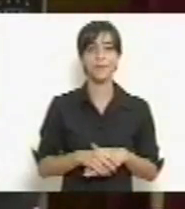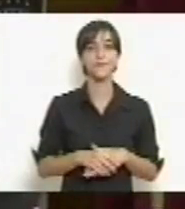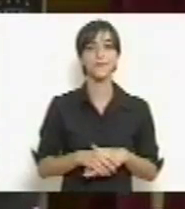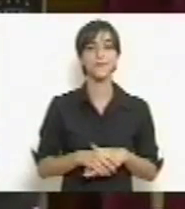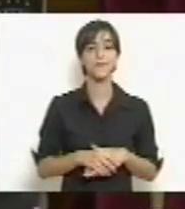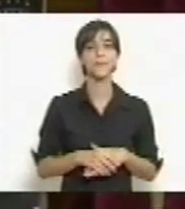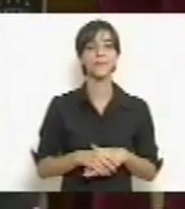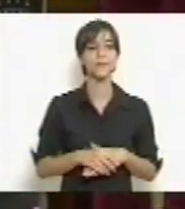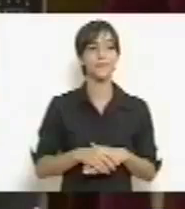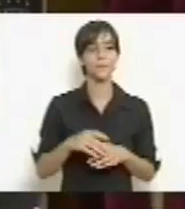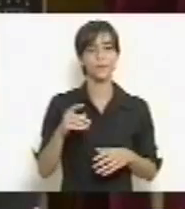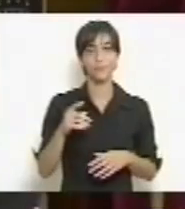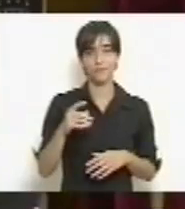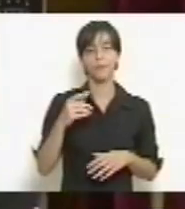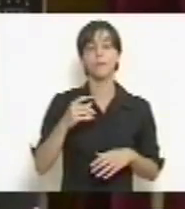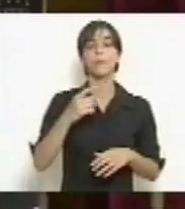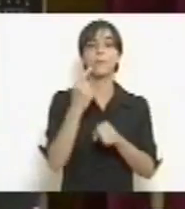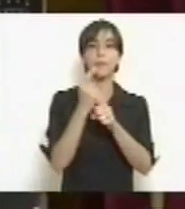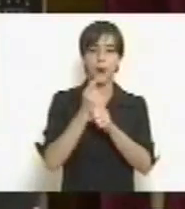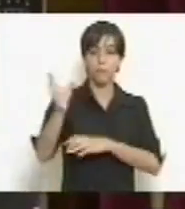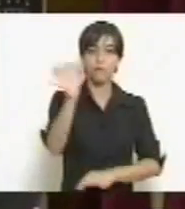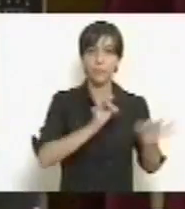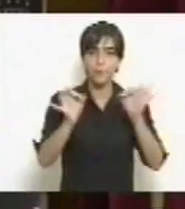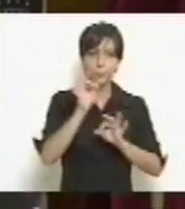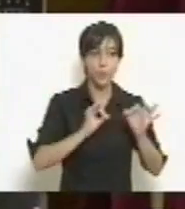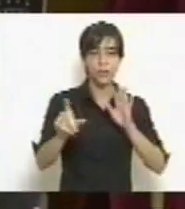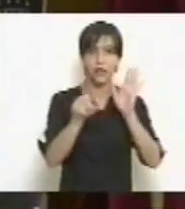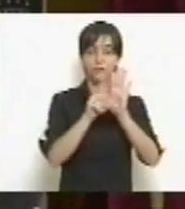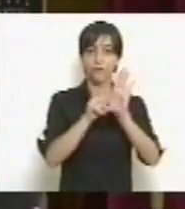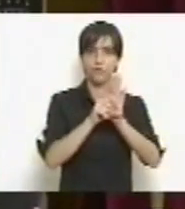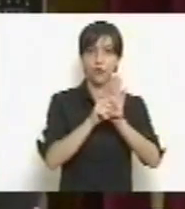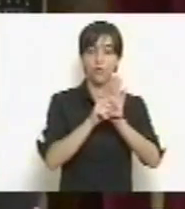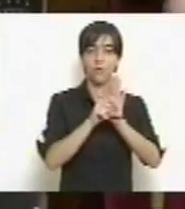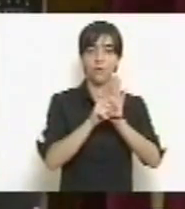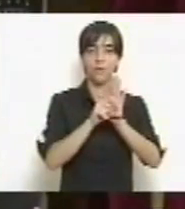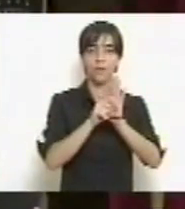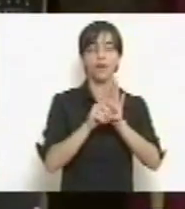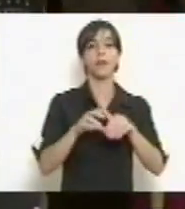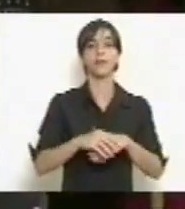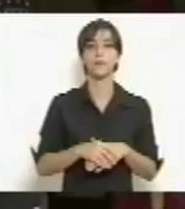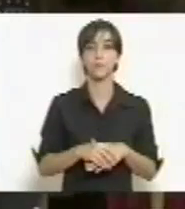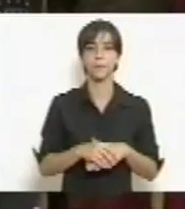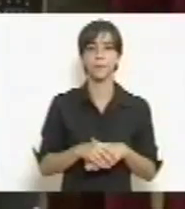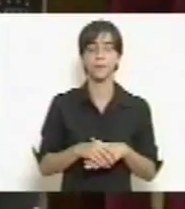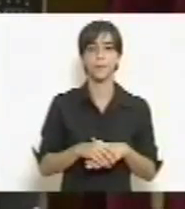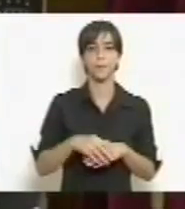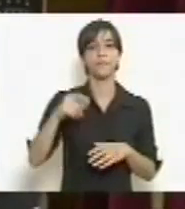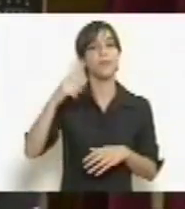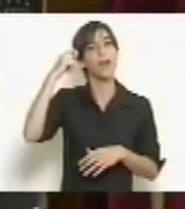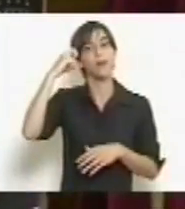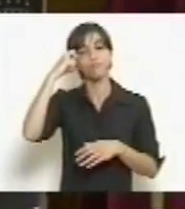recaído en el proyecto de ley venido en revisión del Honorable Senado,